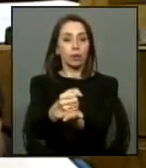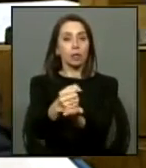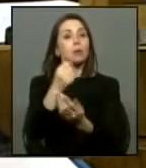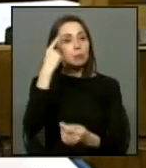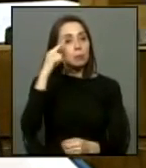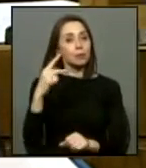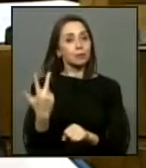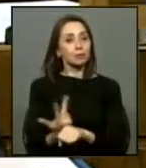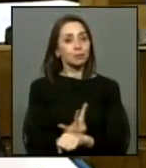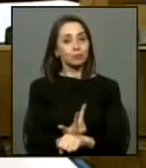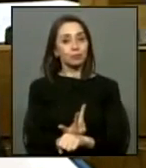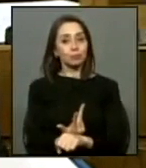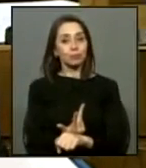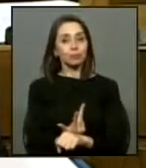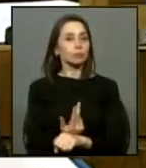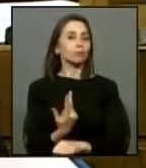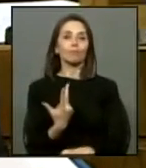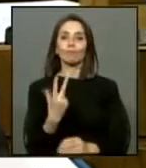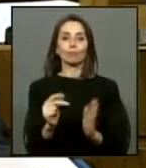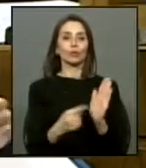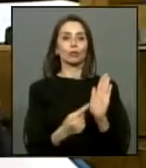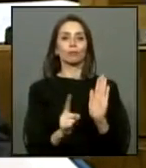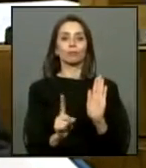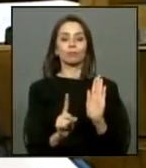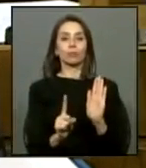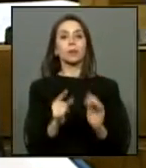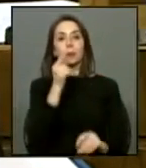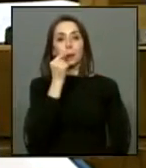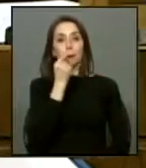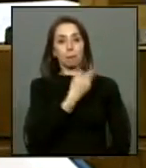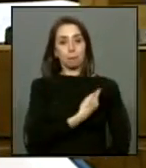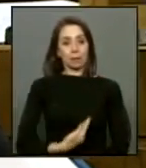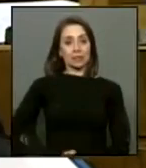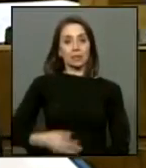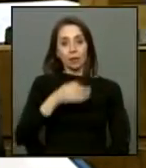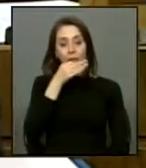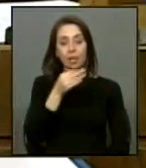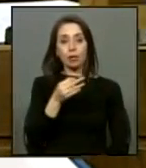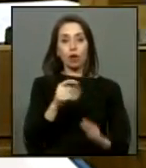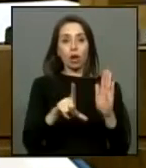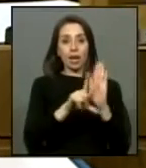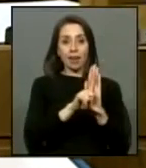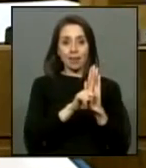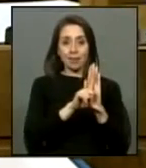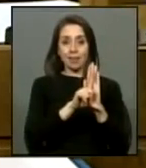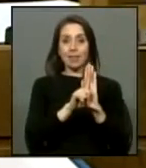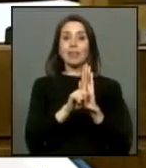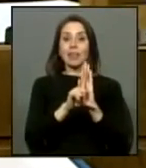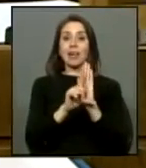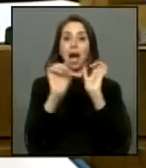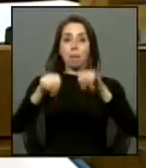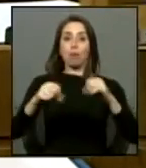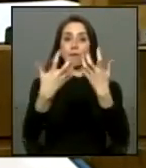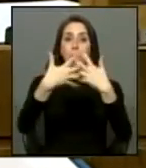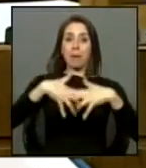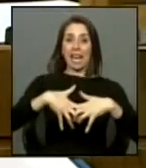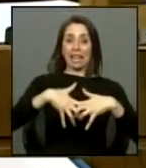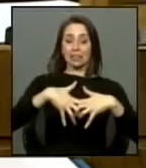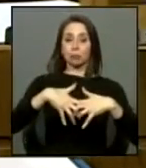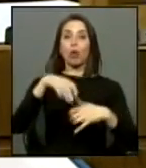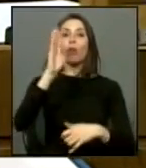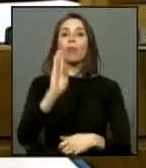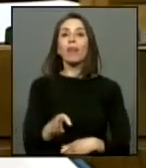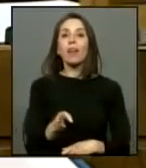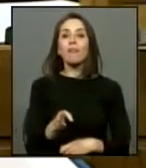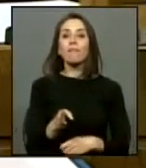pero desgraciadamente no es así el propio presidente dijo que los mecanismos legales o sea los que se aprueben en leyes tienen que tener